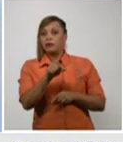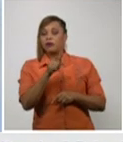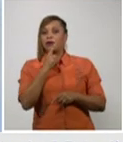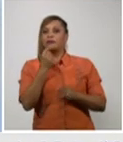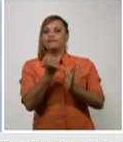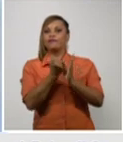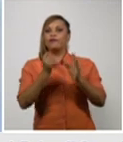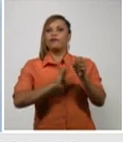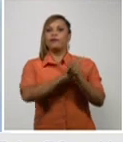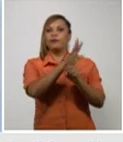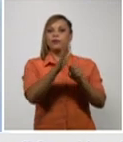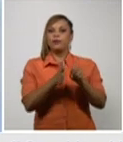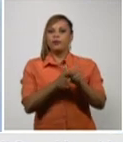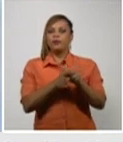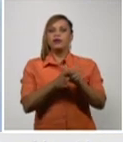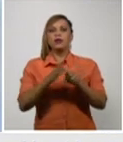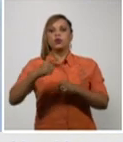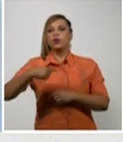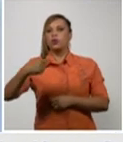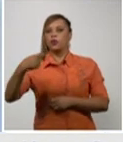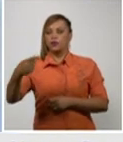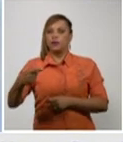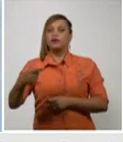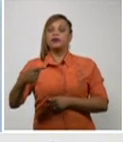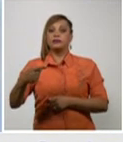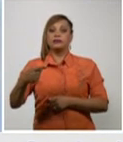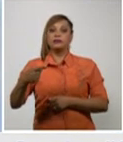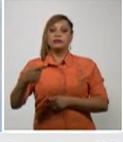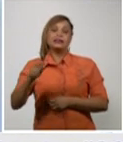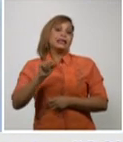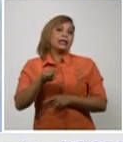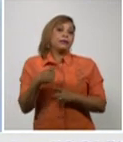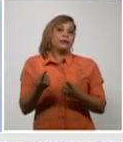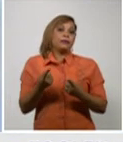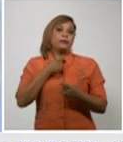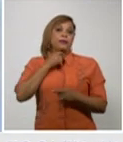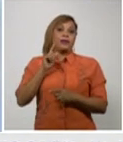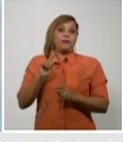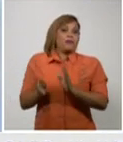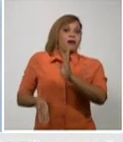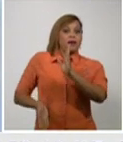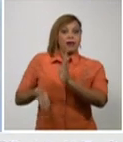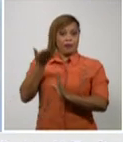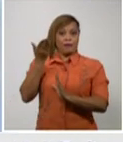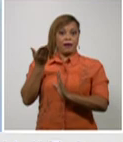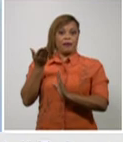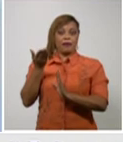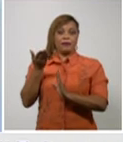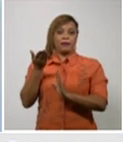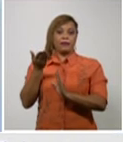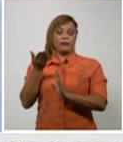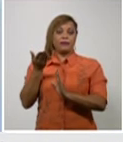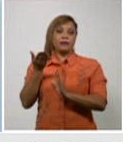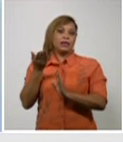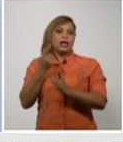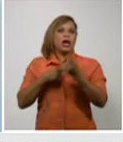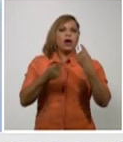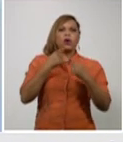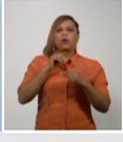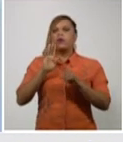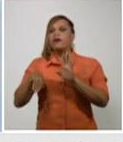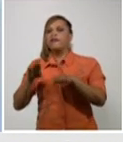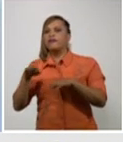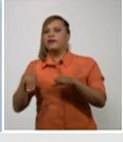enfermedad diariamente que al ser elevada elevado y en algunas ocasiones